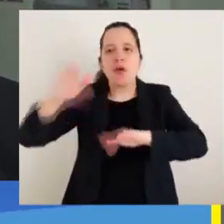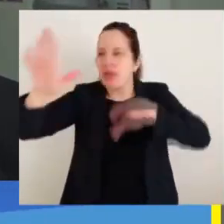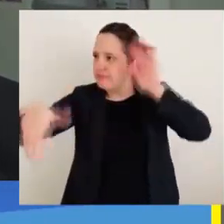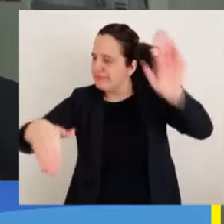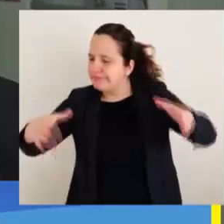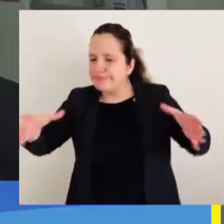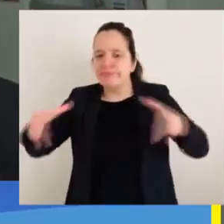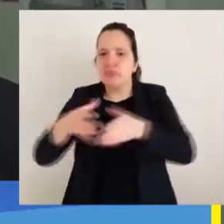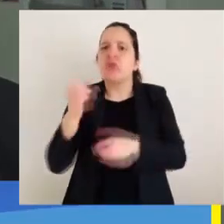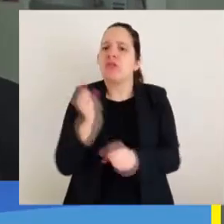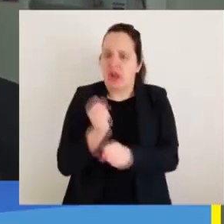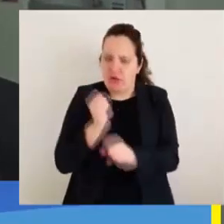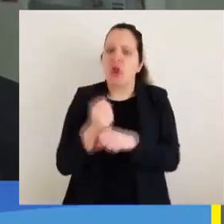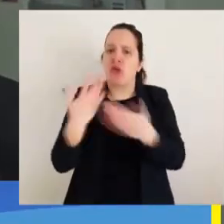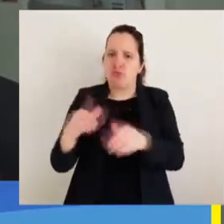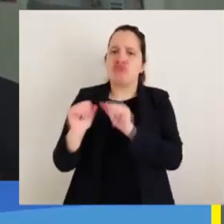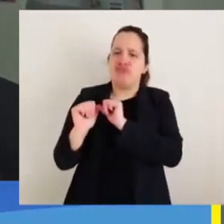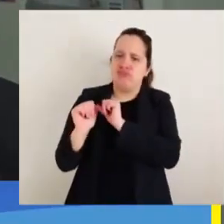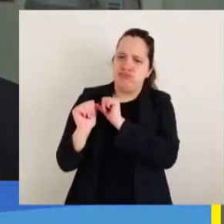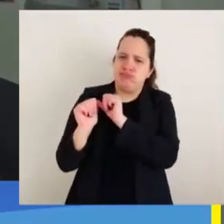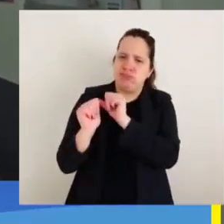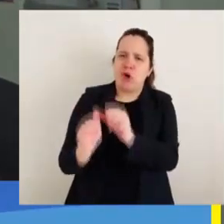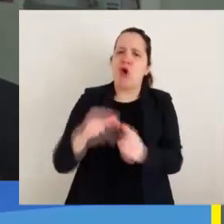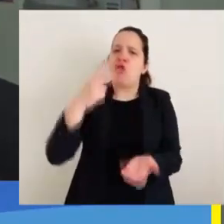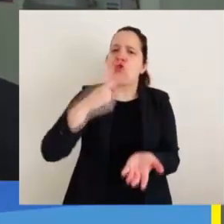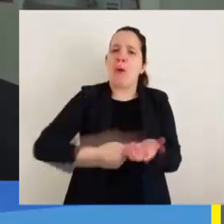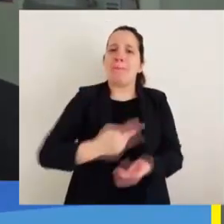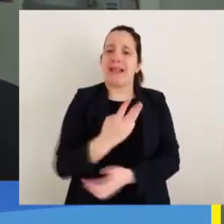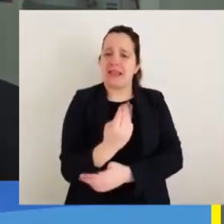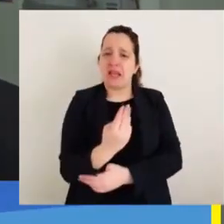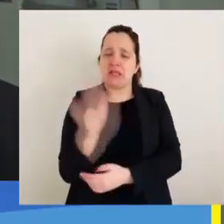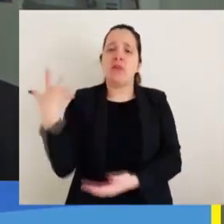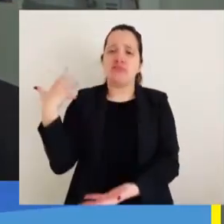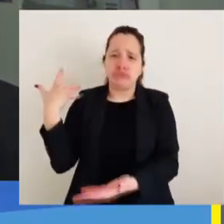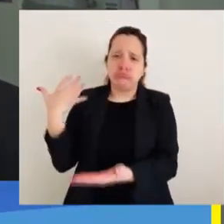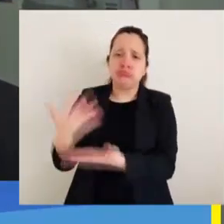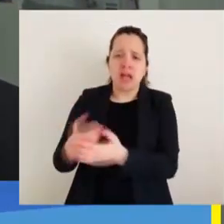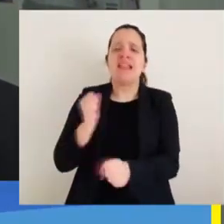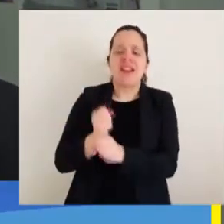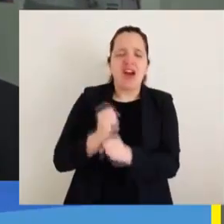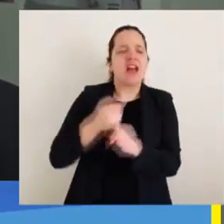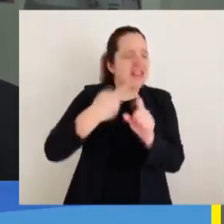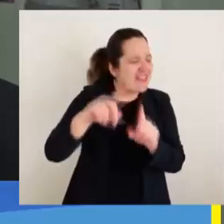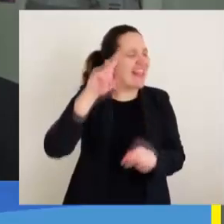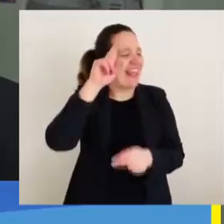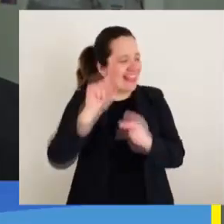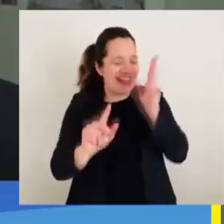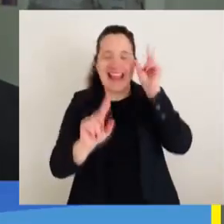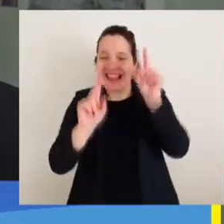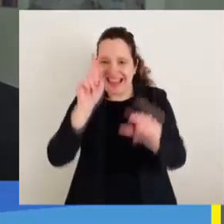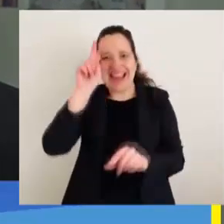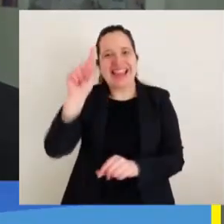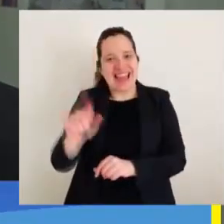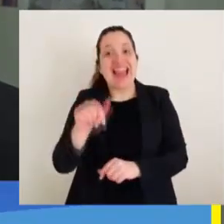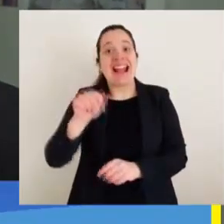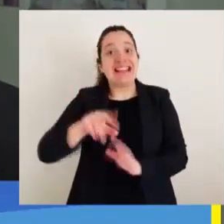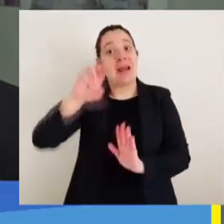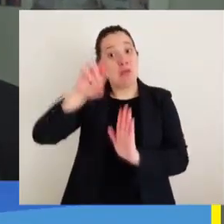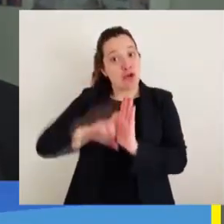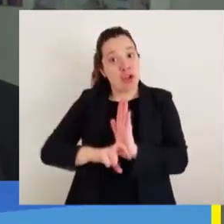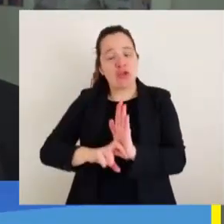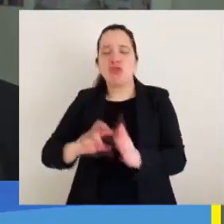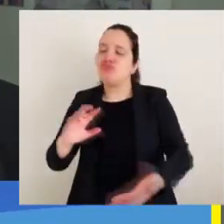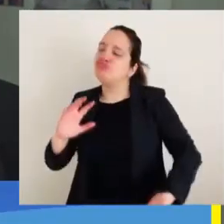proyectos. Hemos trabajado juntos desde el año, desde el 2013, que estamos trabajando, digamos, en innovaciones. Y este proyecto de